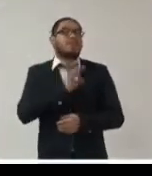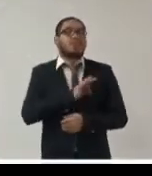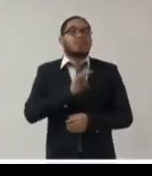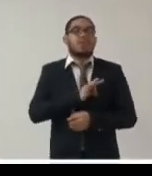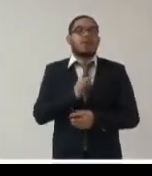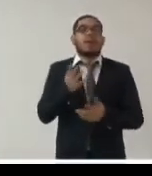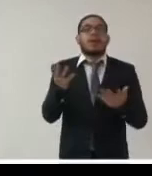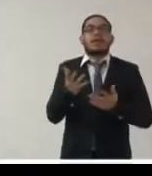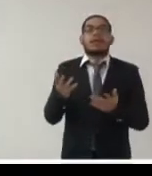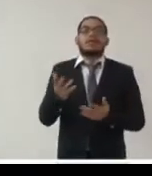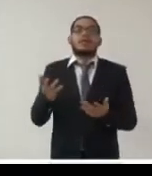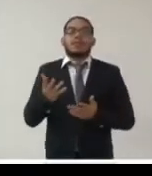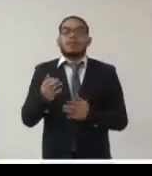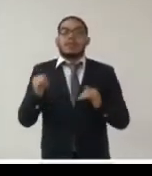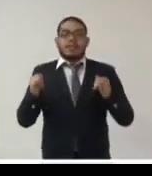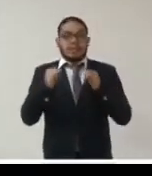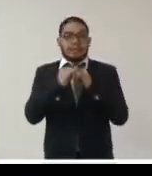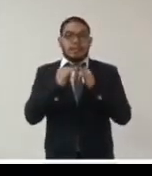instituciones